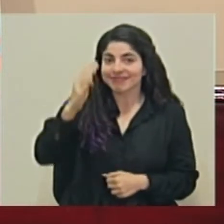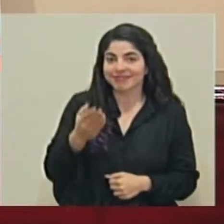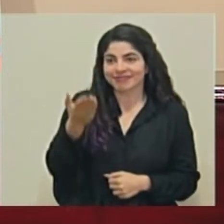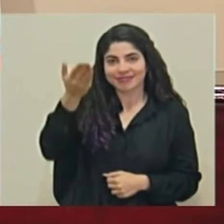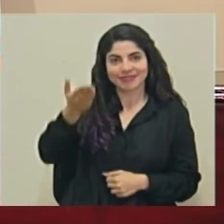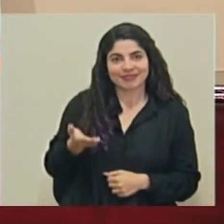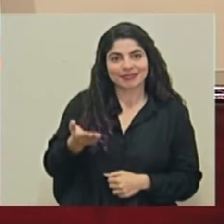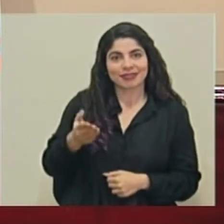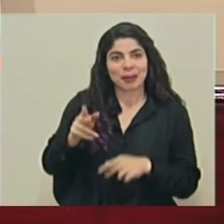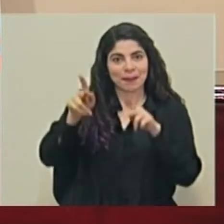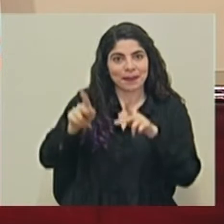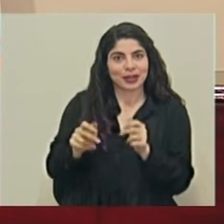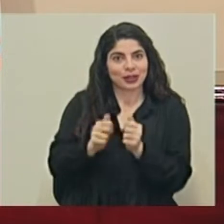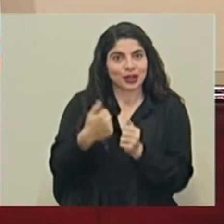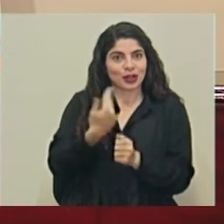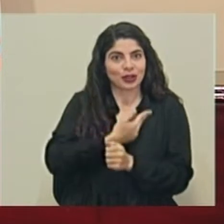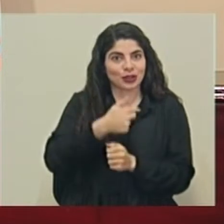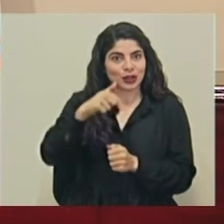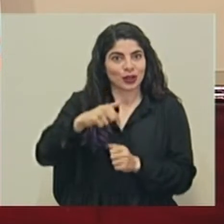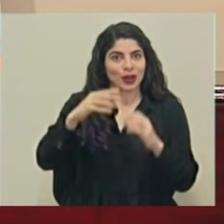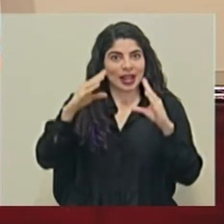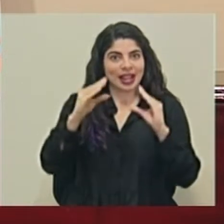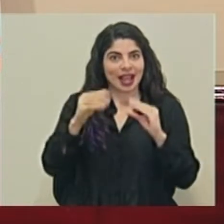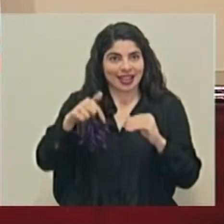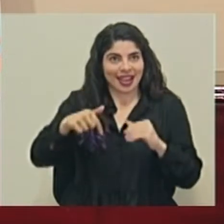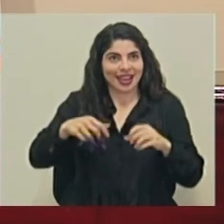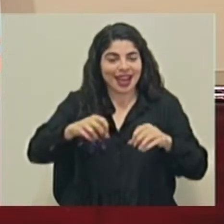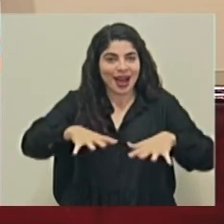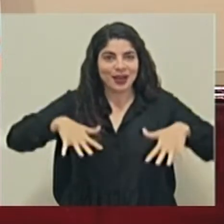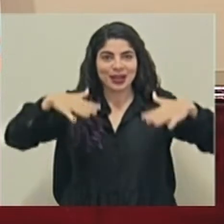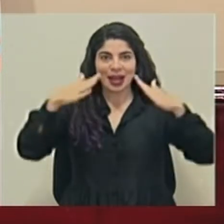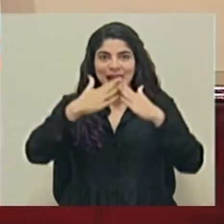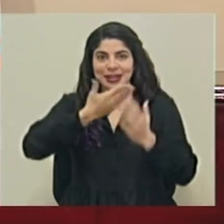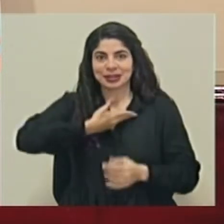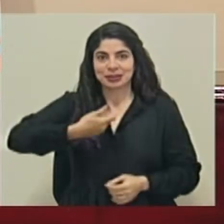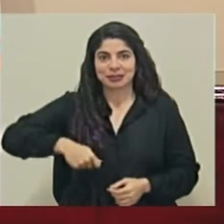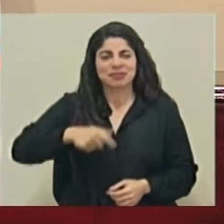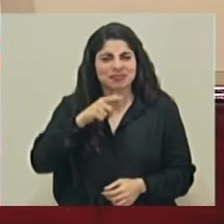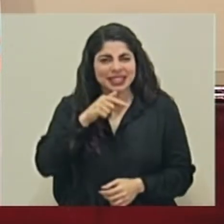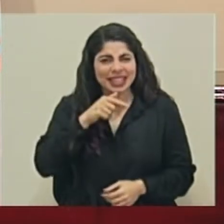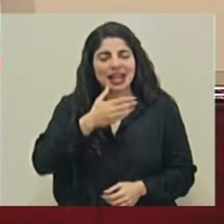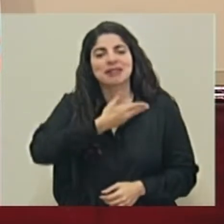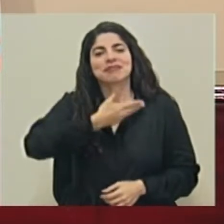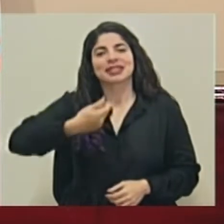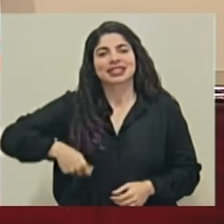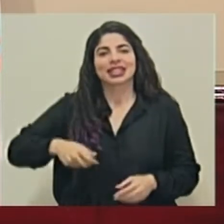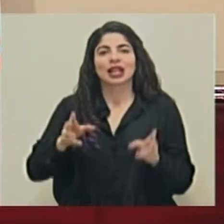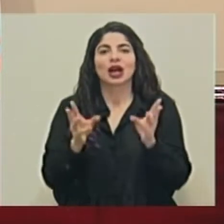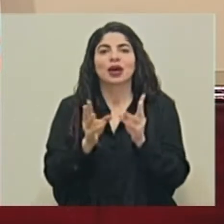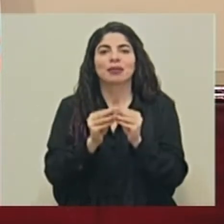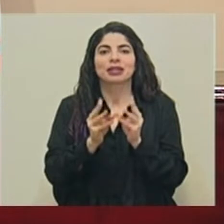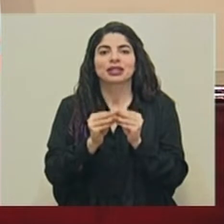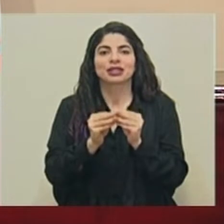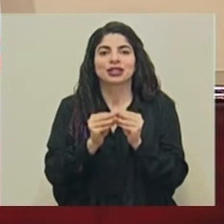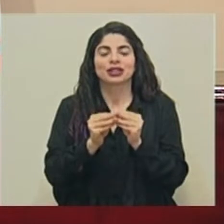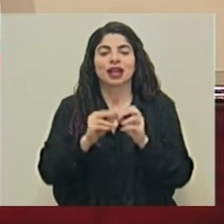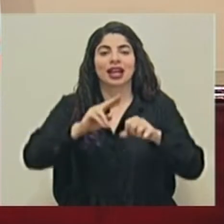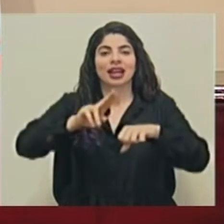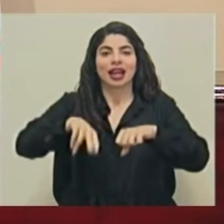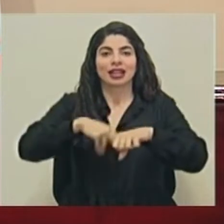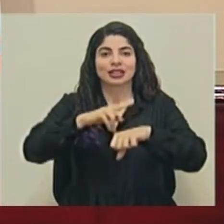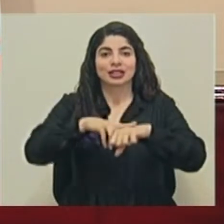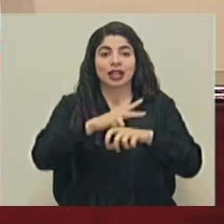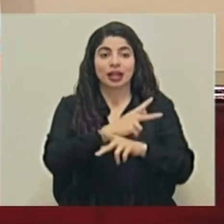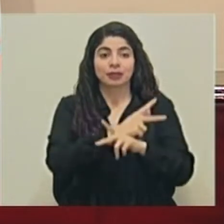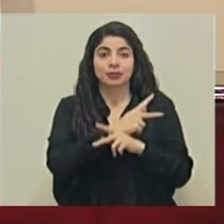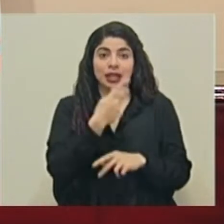a la persona que nos acompaña esta tarde aquí en el auditorio de Casa Presidencial, al presidente de la Comisión Nacional